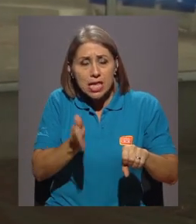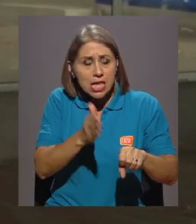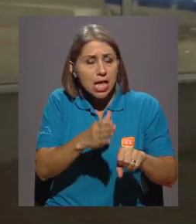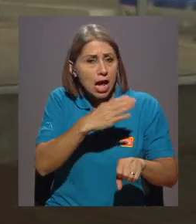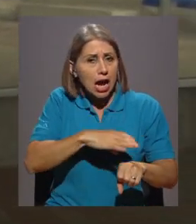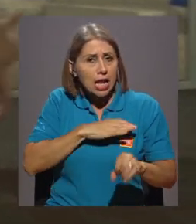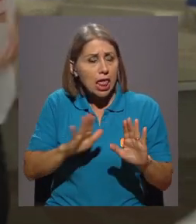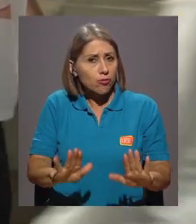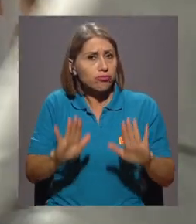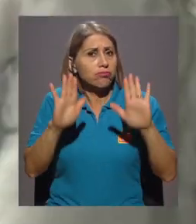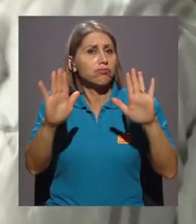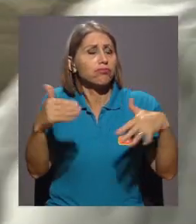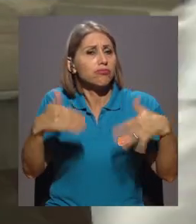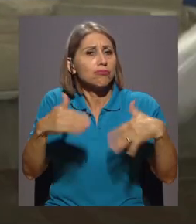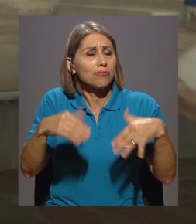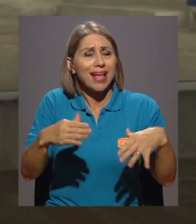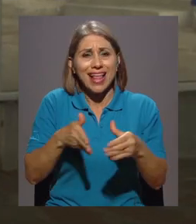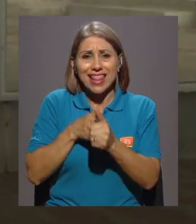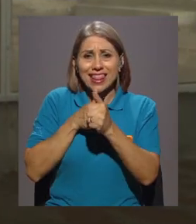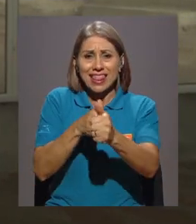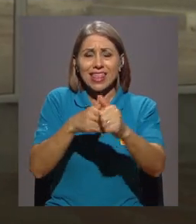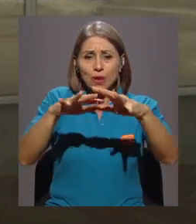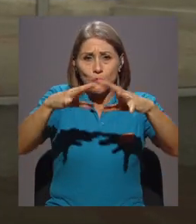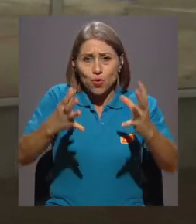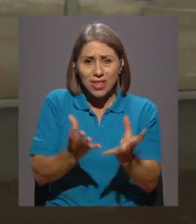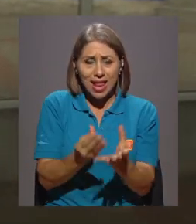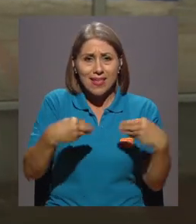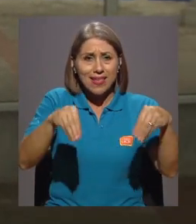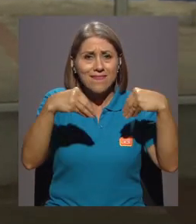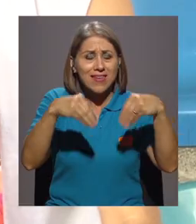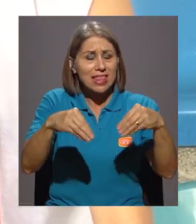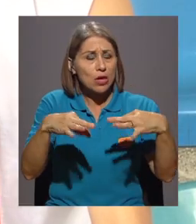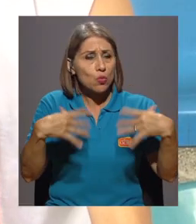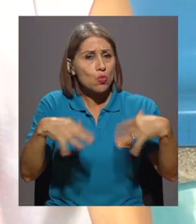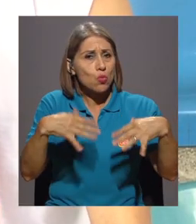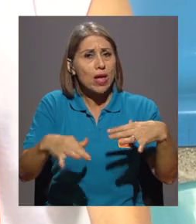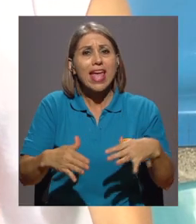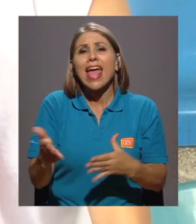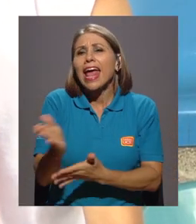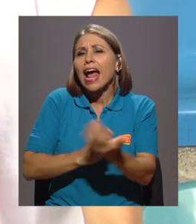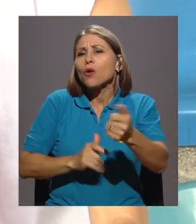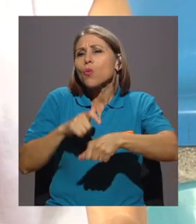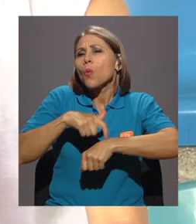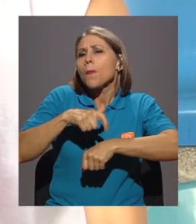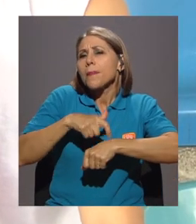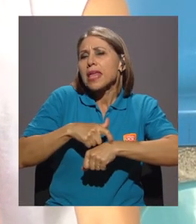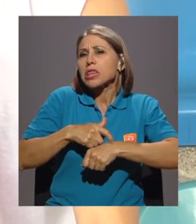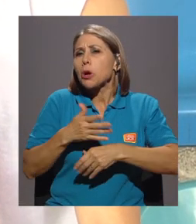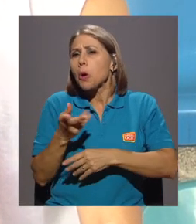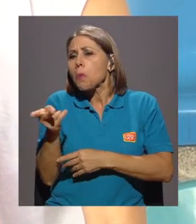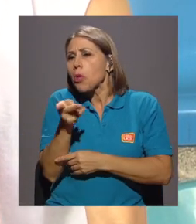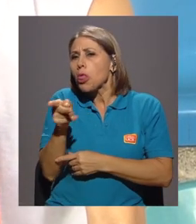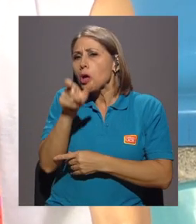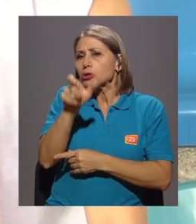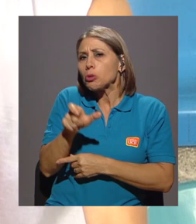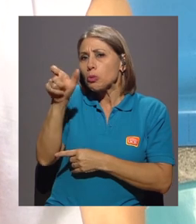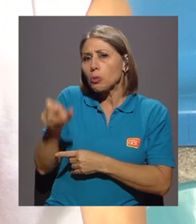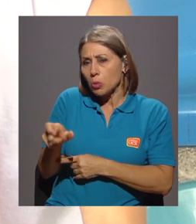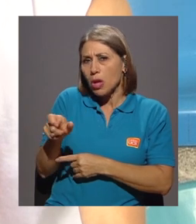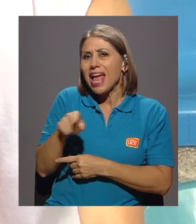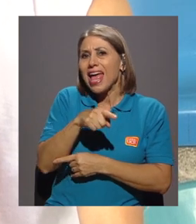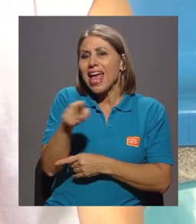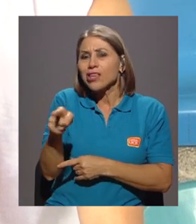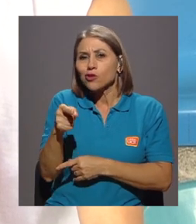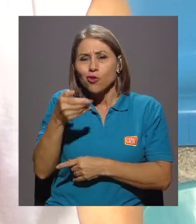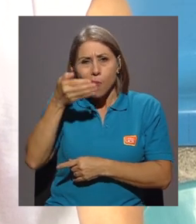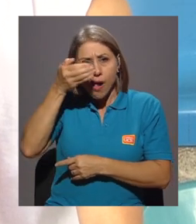líder mundial de exportación de piña fresca en el mundo. En algún momento es hackeado por un par de personajes ahí que van a conocer durante